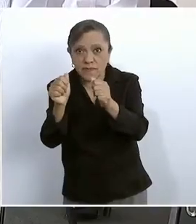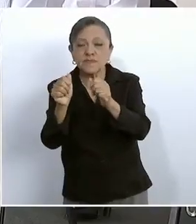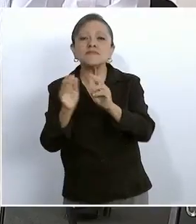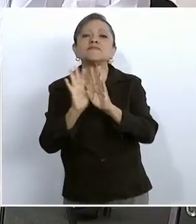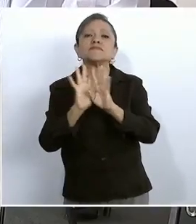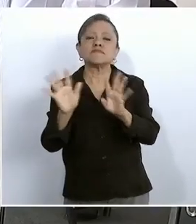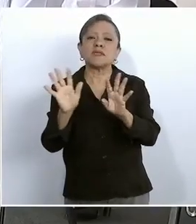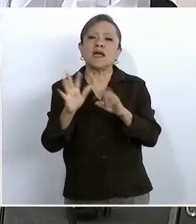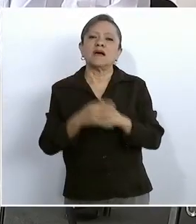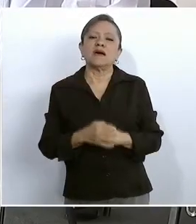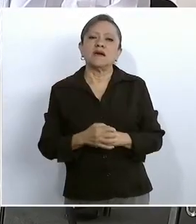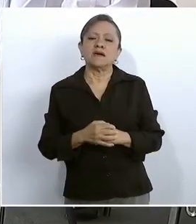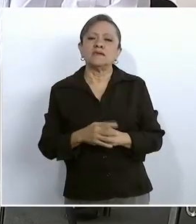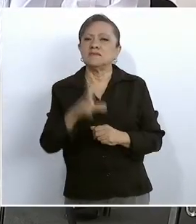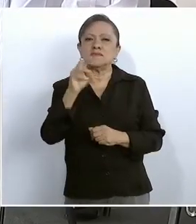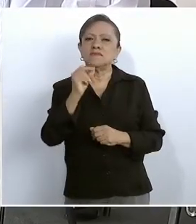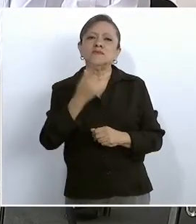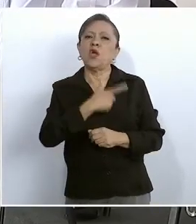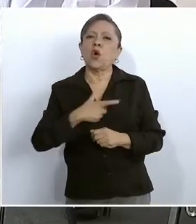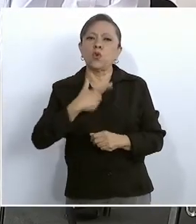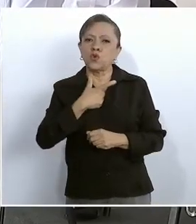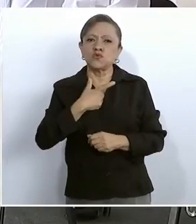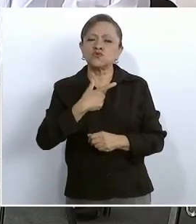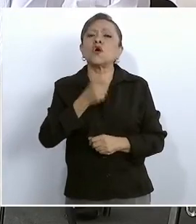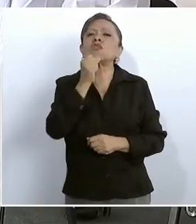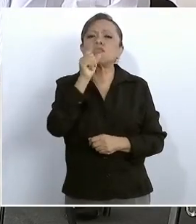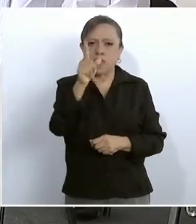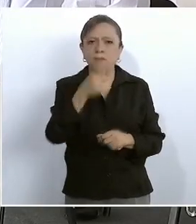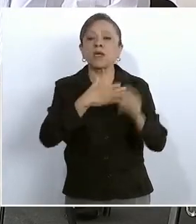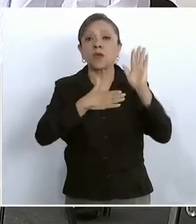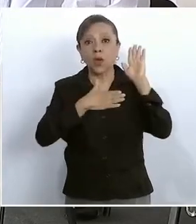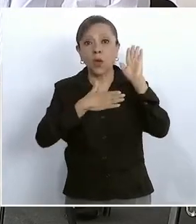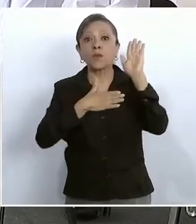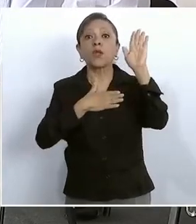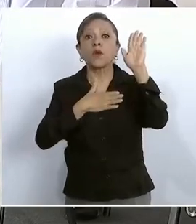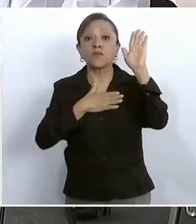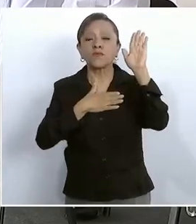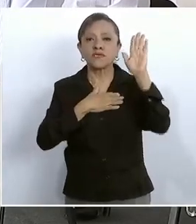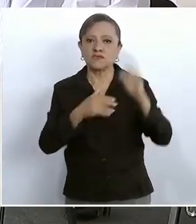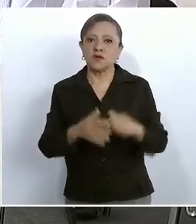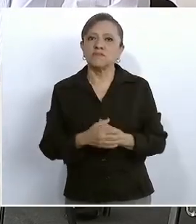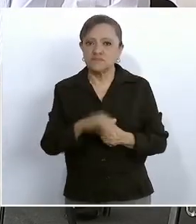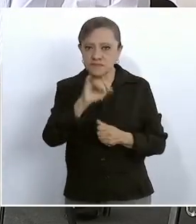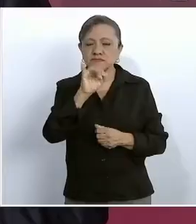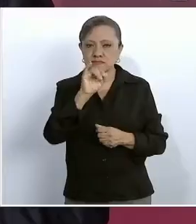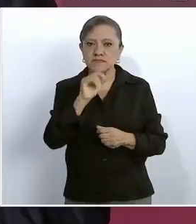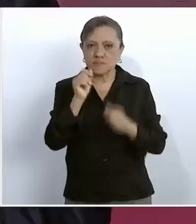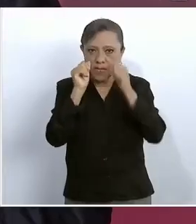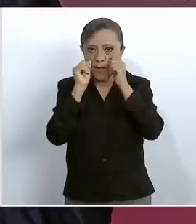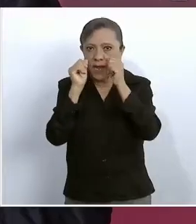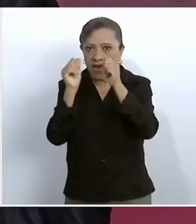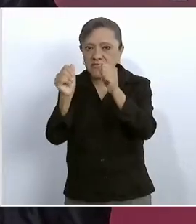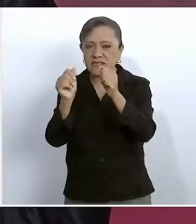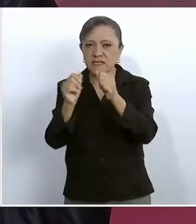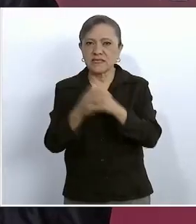no solo gusto, sino es nuestro compromiso, les van a atender,